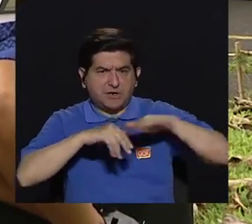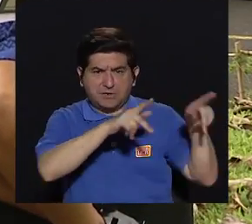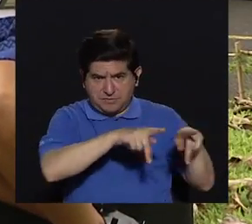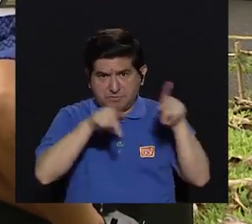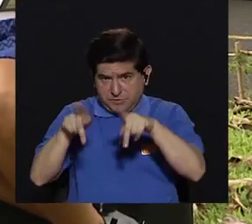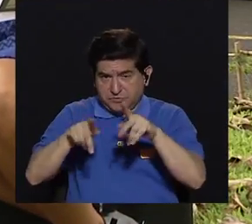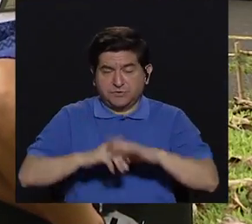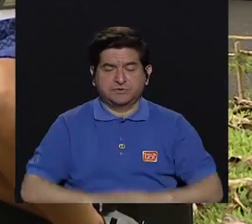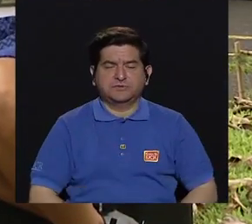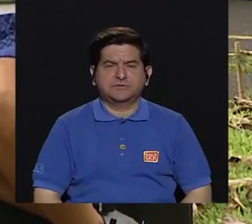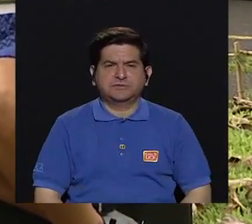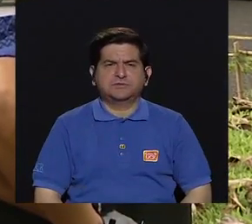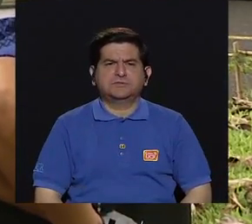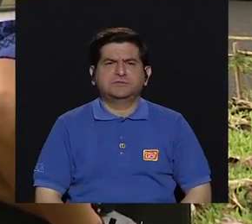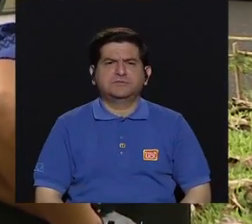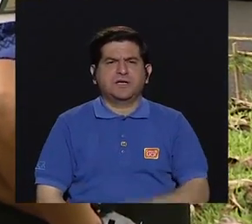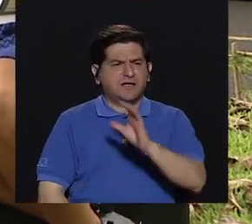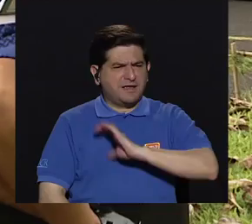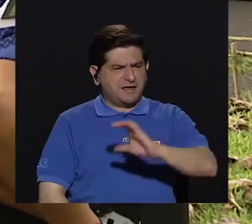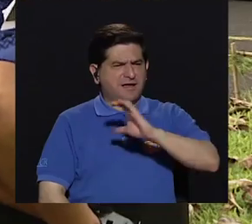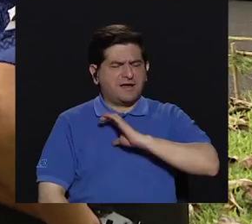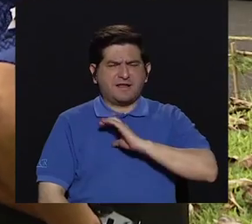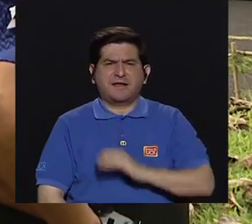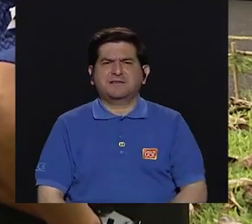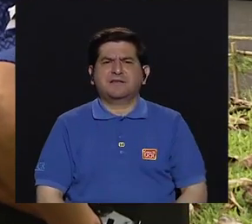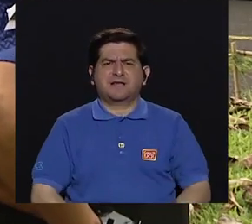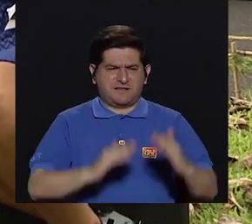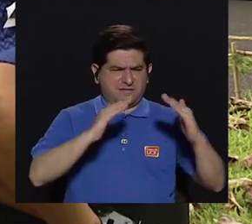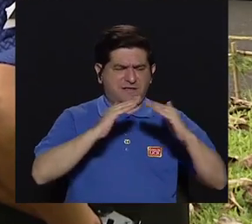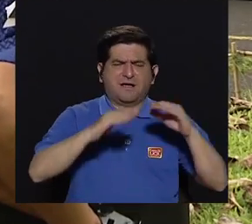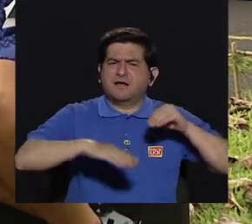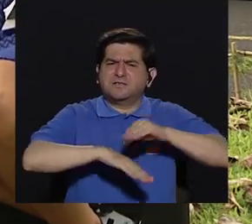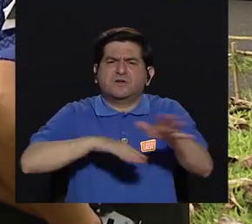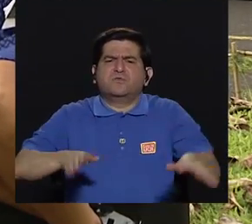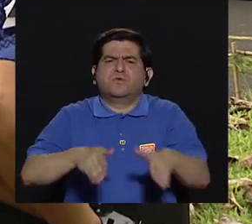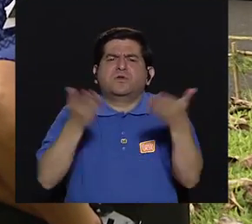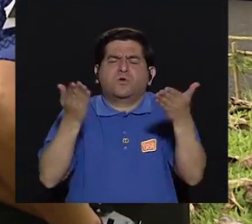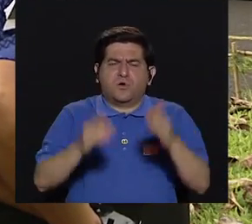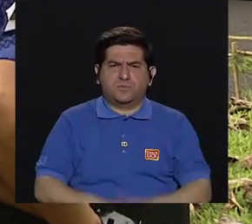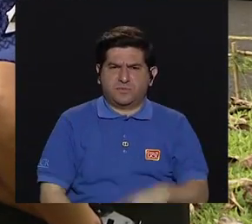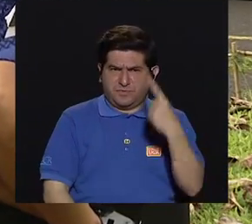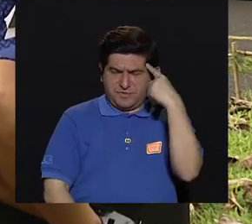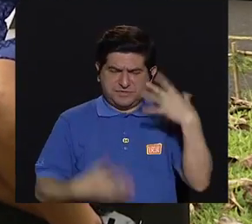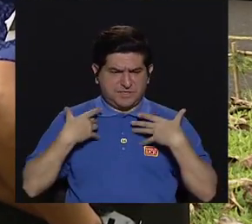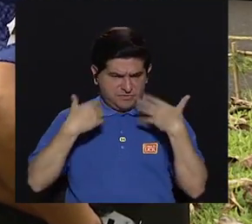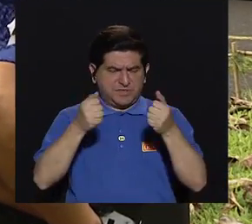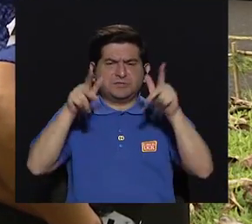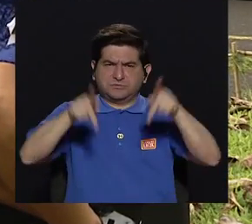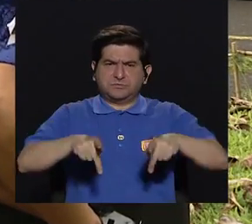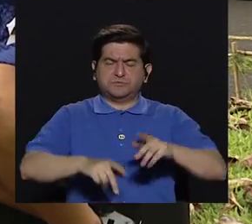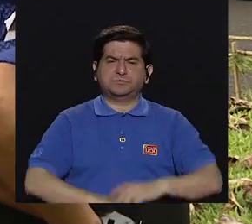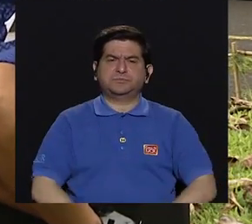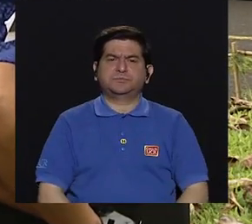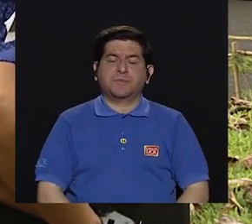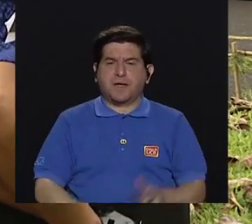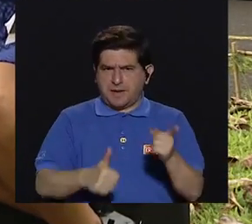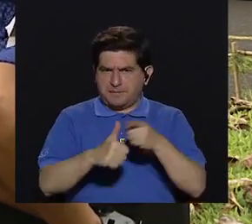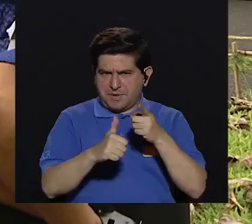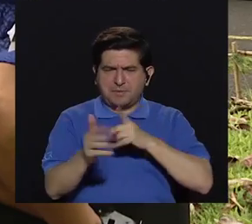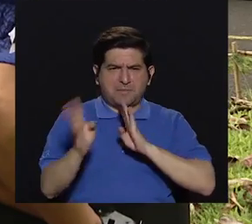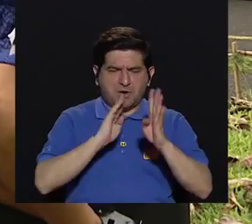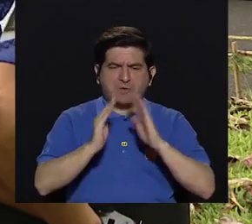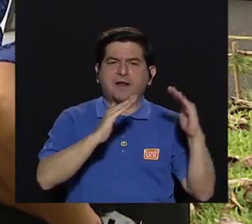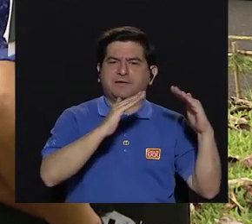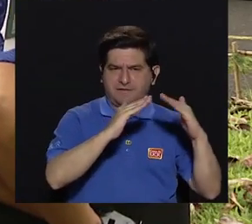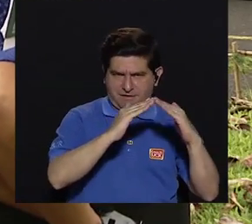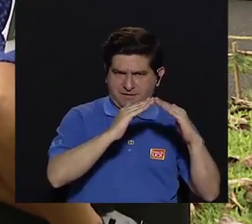para las personas. ¿Y cómo influyen las características, por ejemplo, de la vivienda en el estado de la salud de las personas? Primero